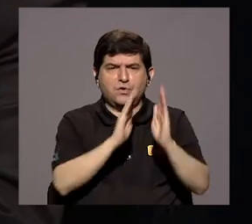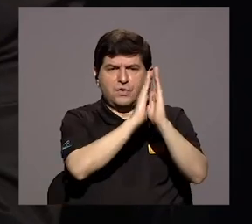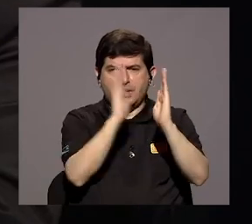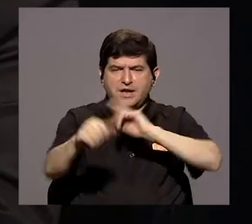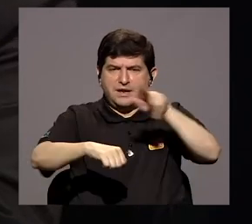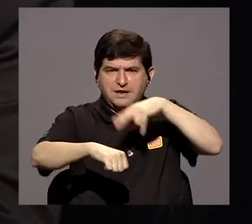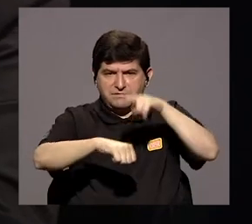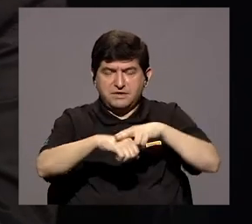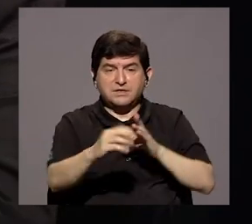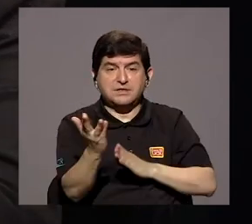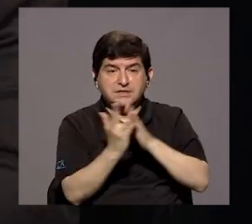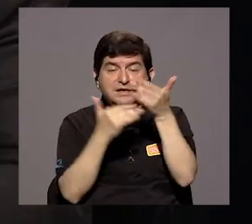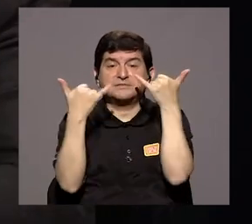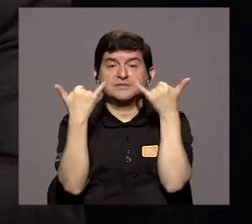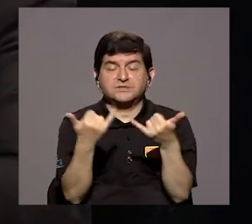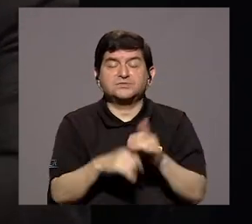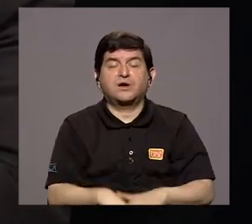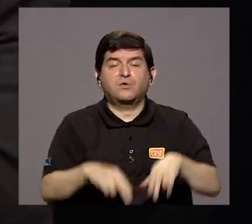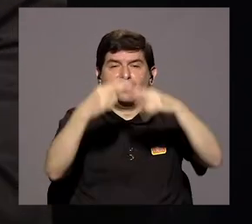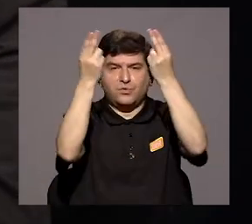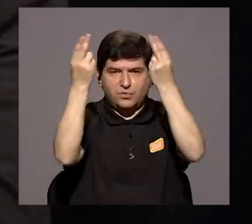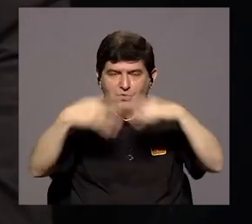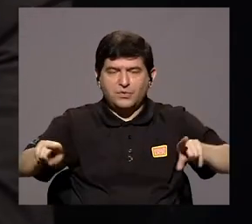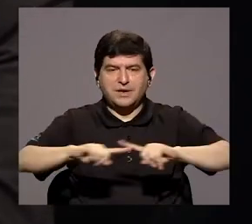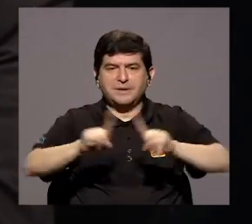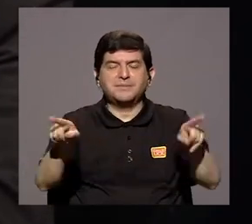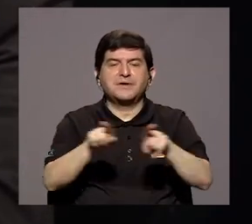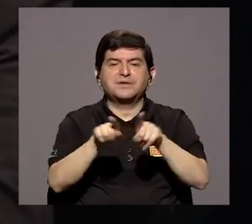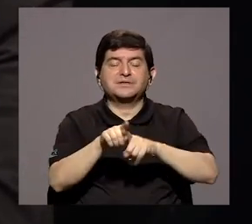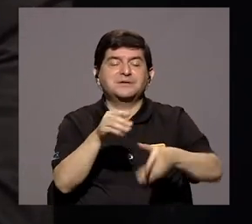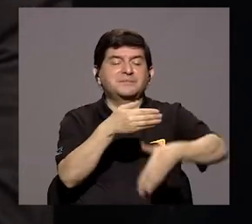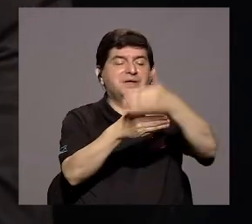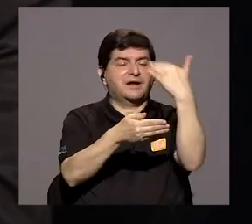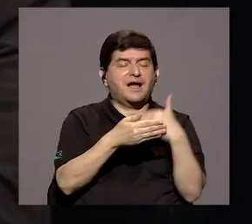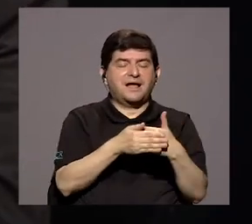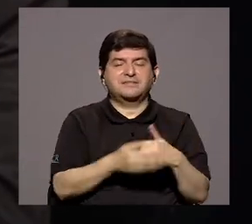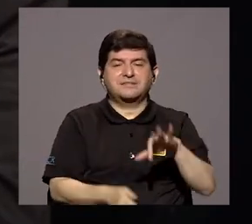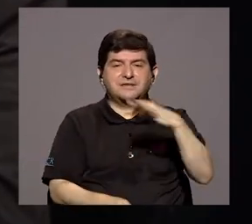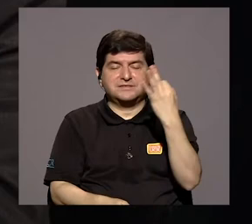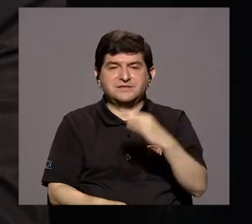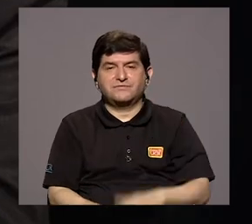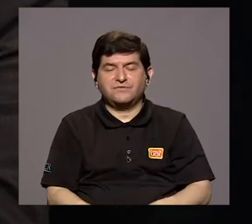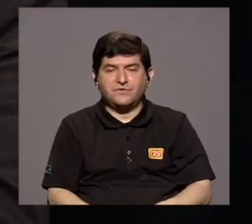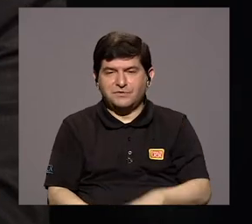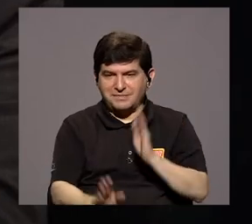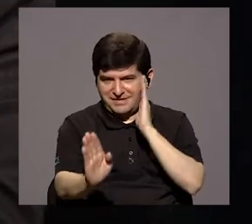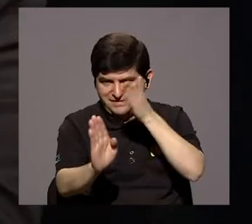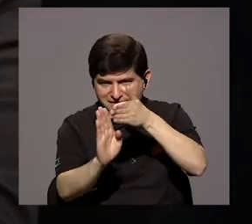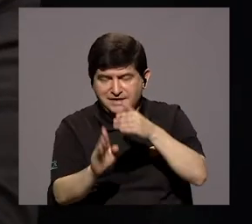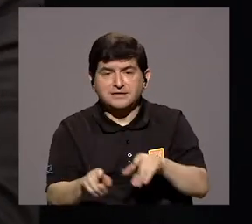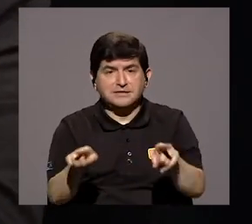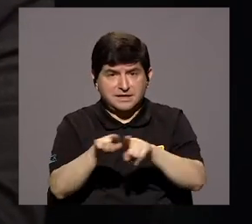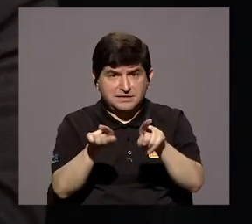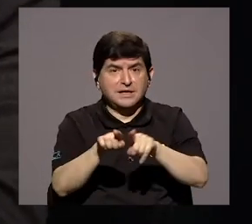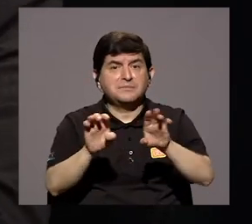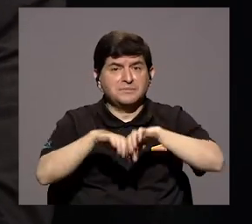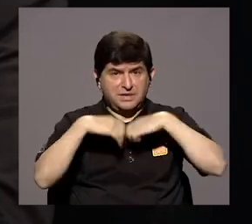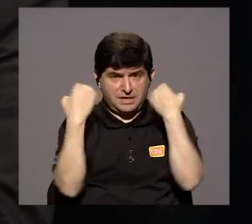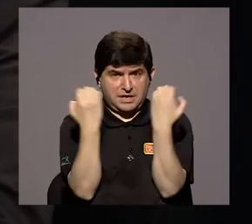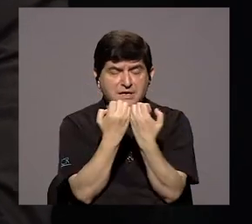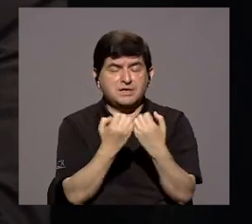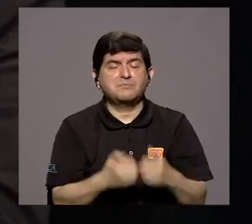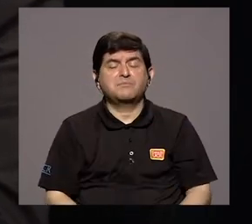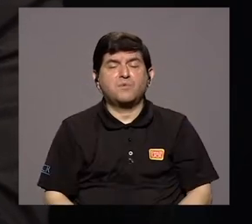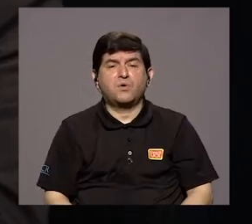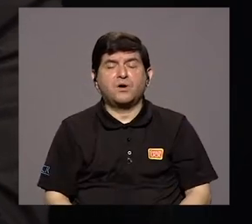que son de acceso ahora digital, pero también en forma física en algún momento como lo fueron. Este equipo de restauradores también los hay en el Archivo